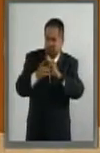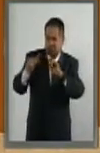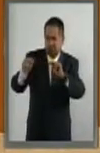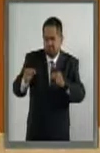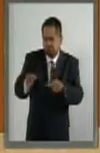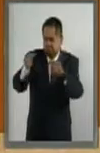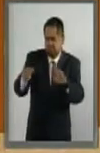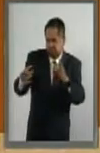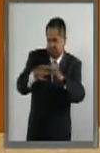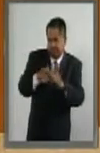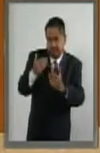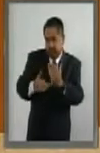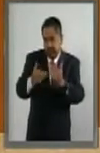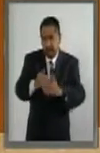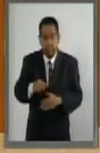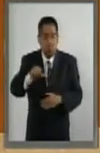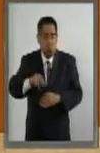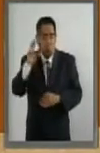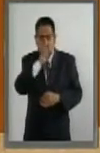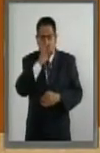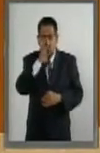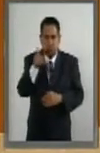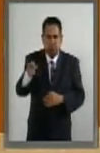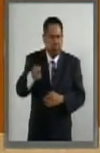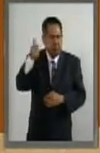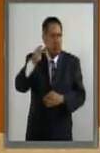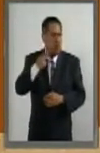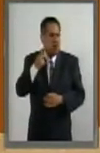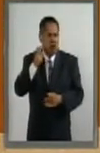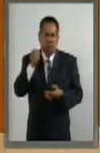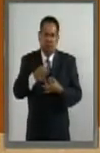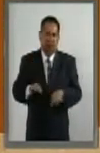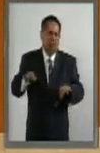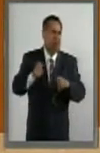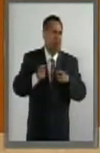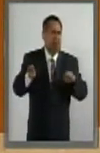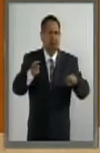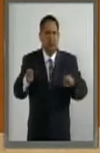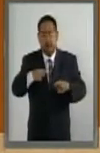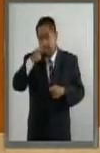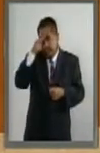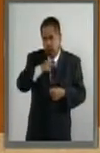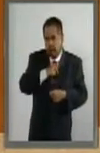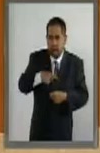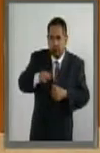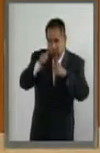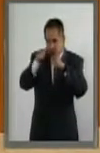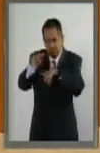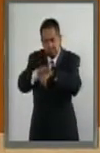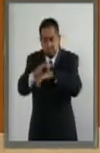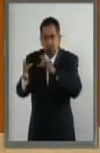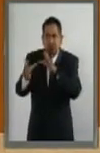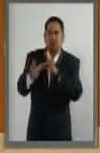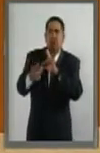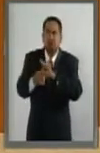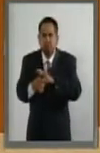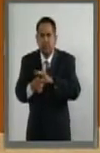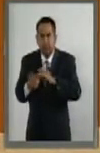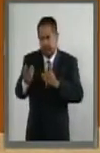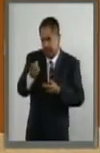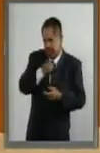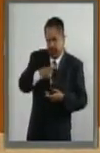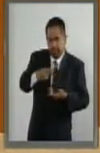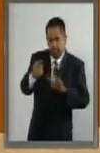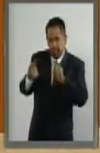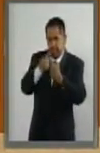negociaciones. O Rusia es un actor político importante, el que México debe poner atención y con quien debe mantener